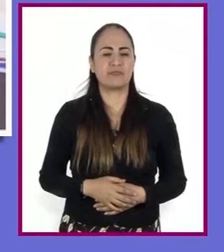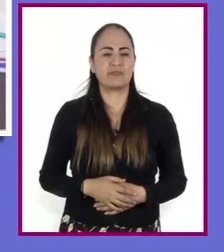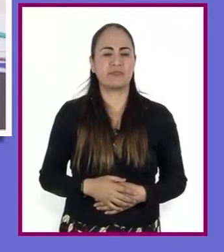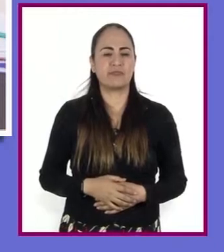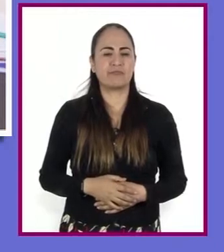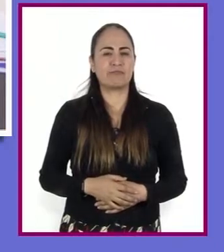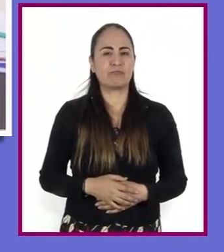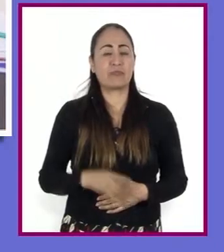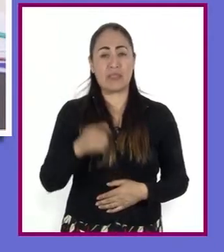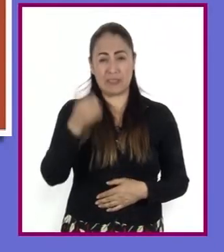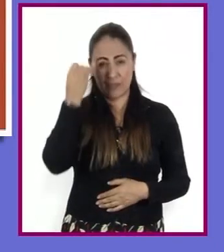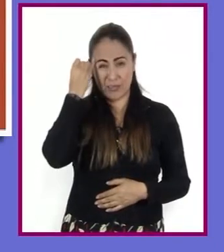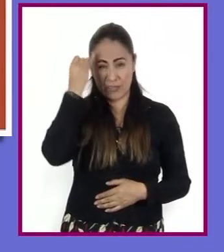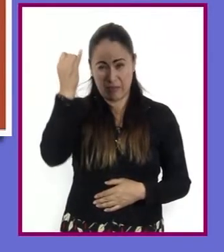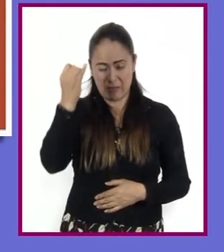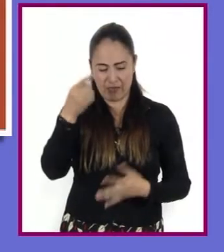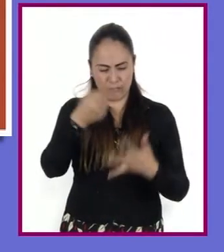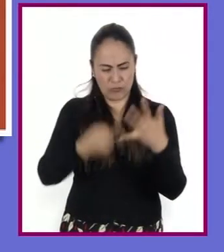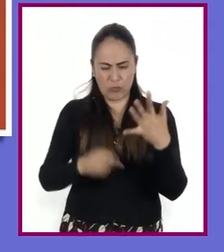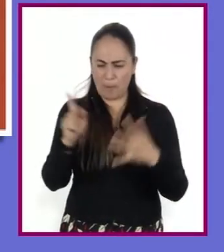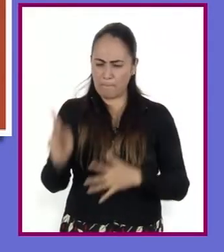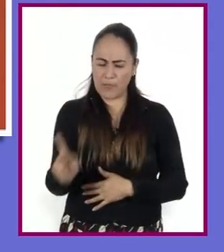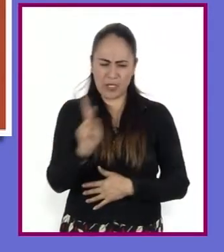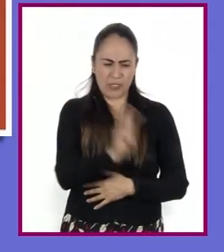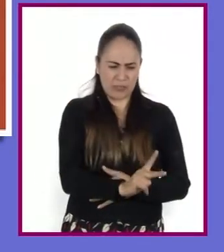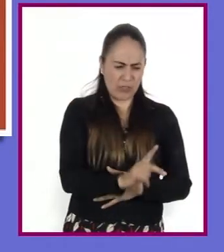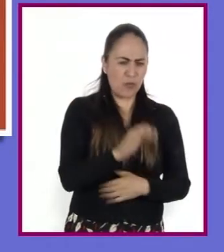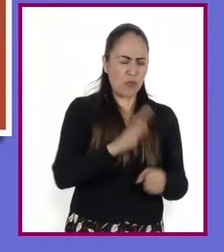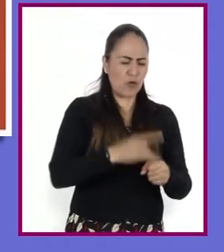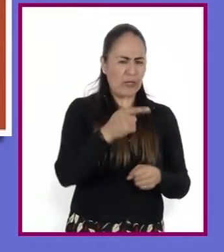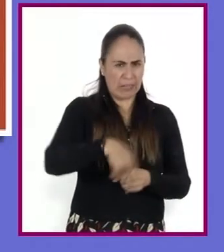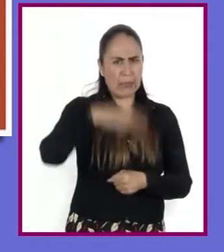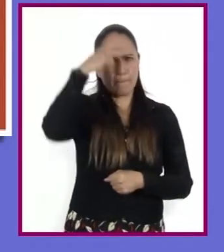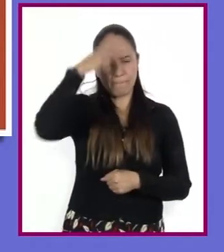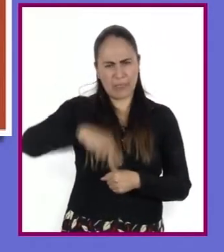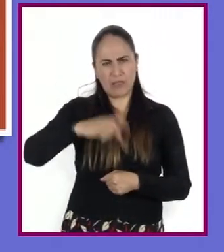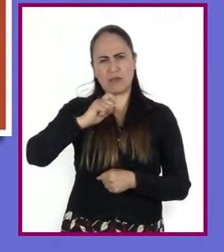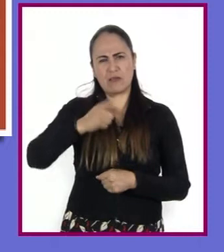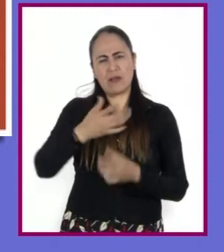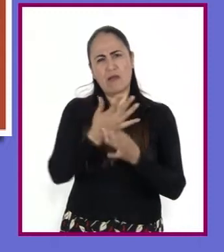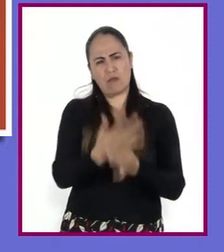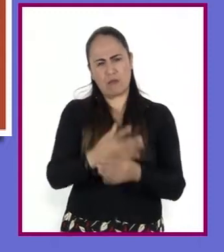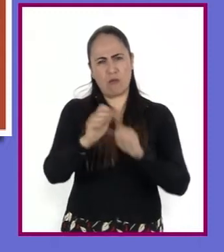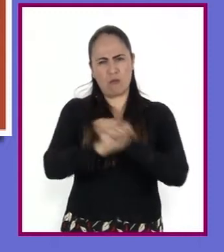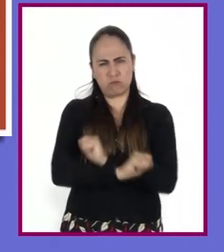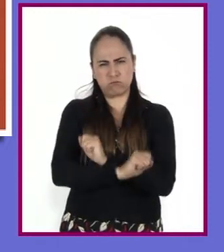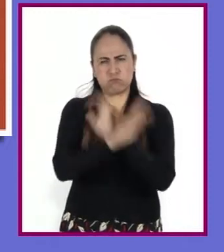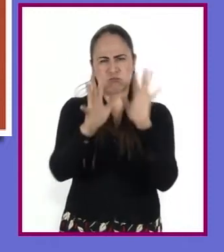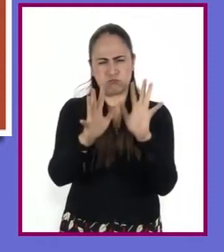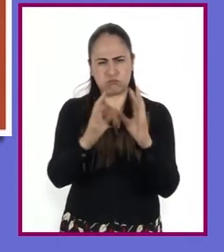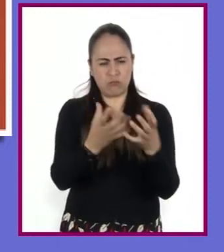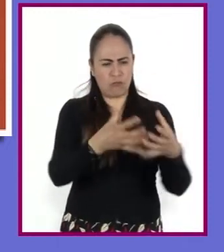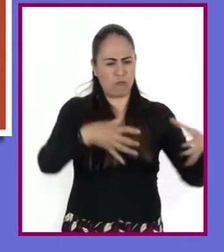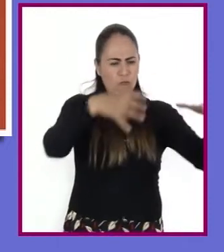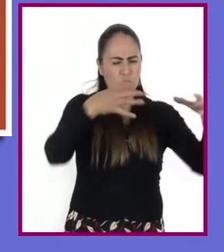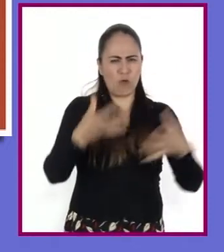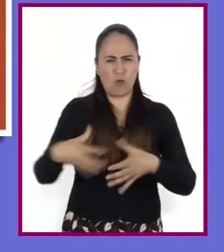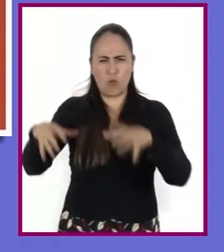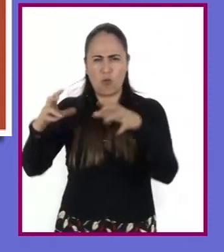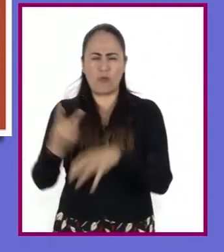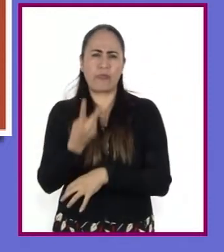Estas ideas son similares porque ambos textos dicen que México dispone de una planta nuclear con dos reactores nucleares.